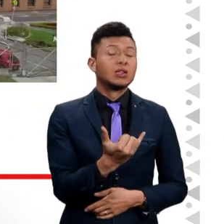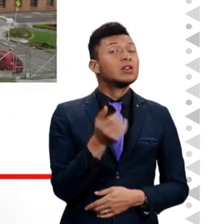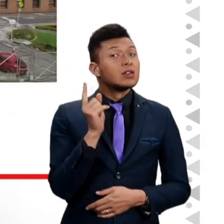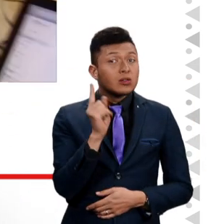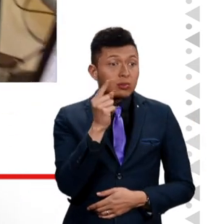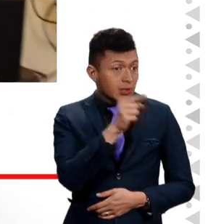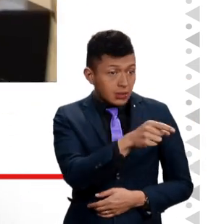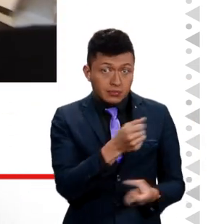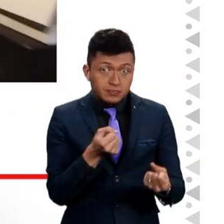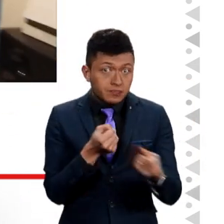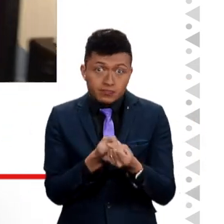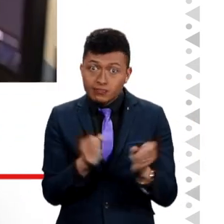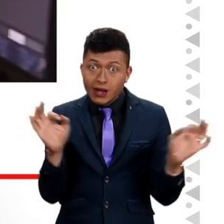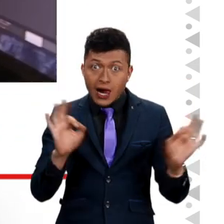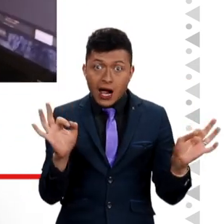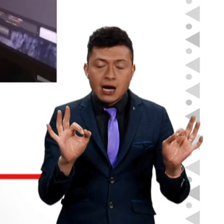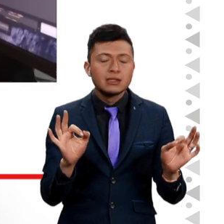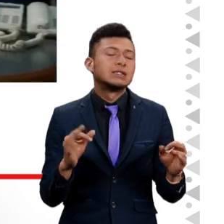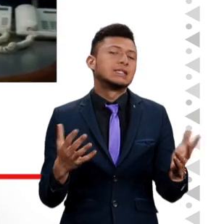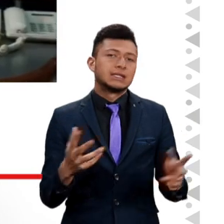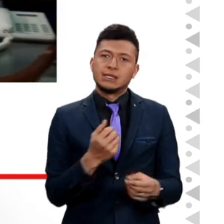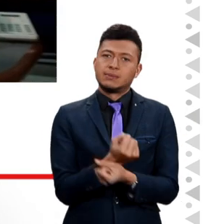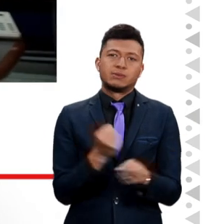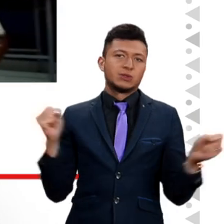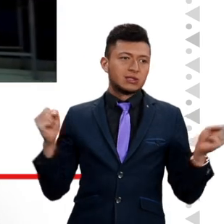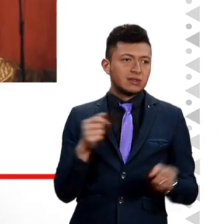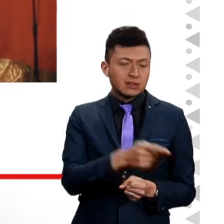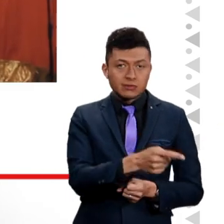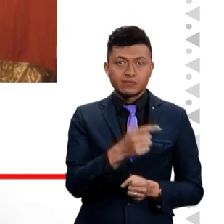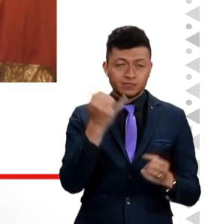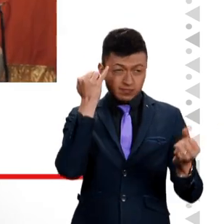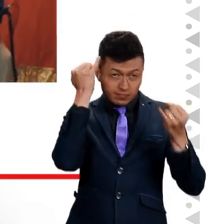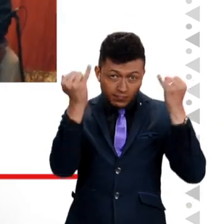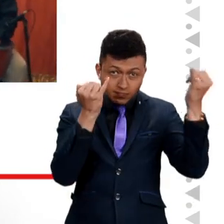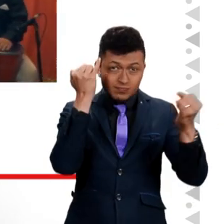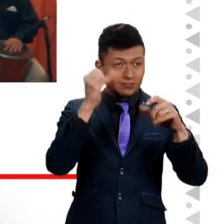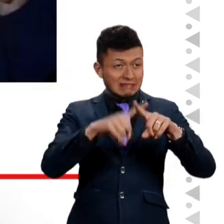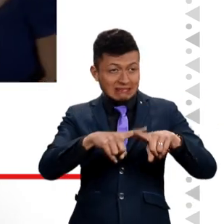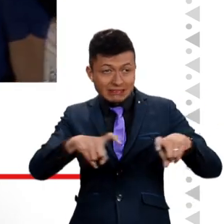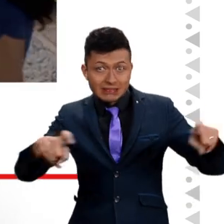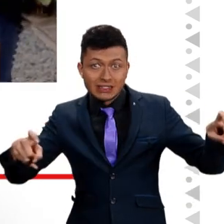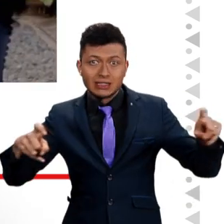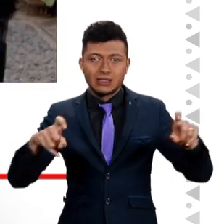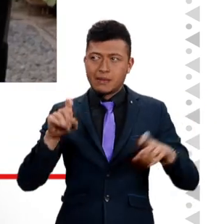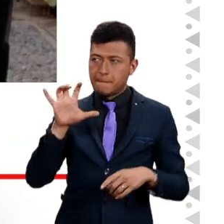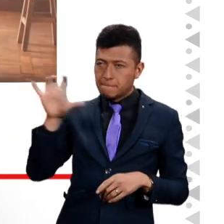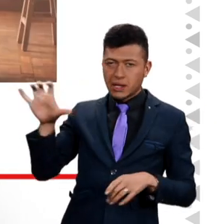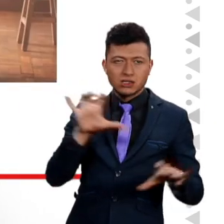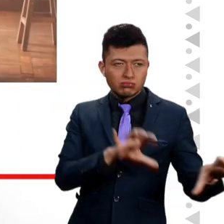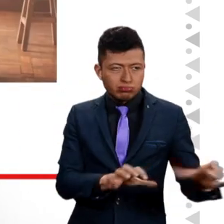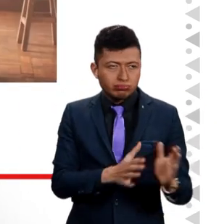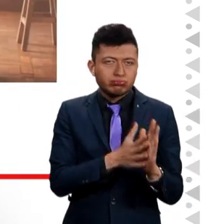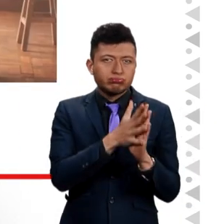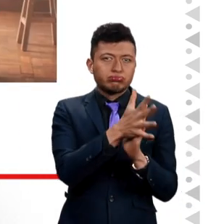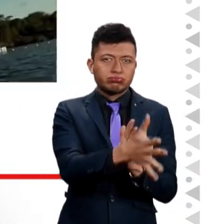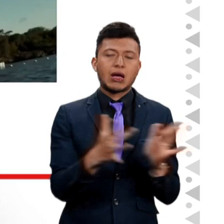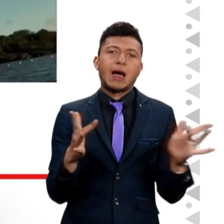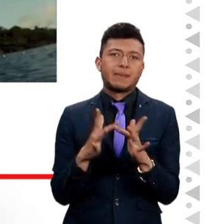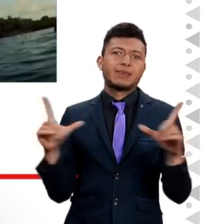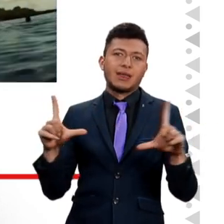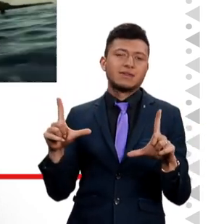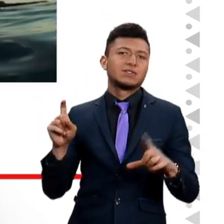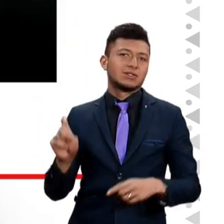sin este apoyo es imposible que los nuevos creadores y las ideas diversas de contar un país se vean